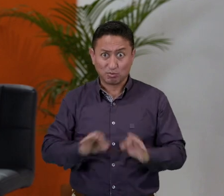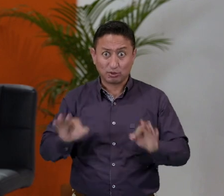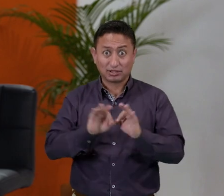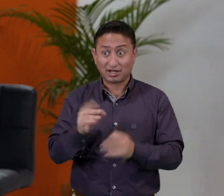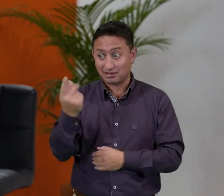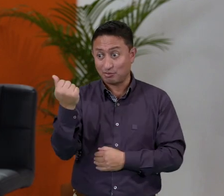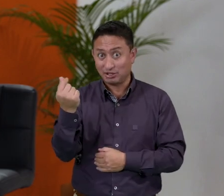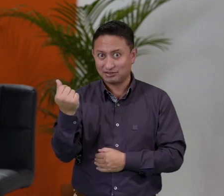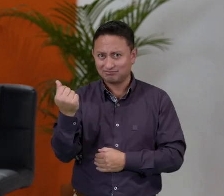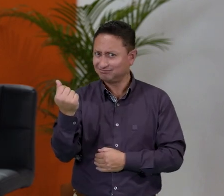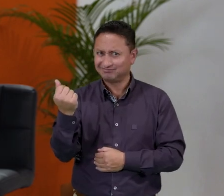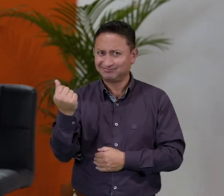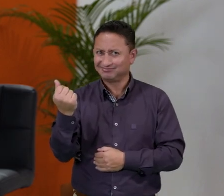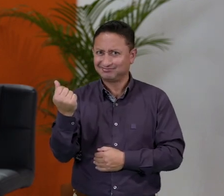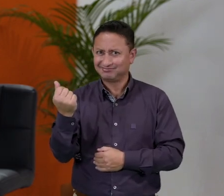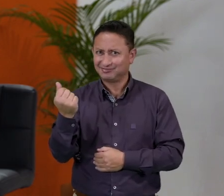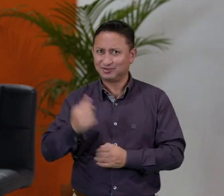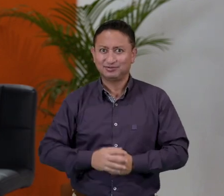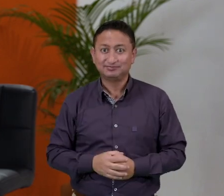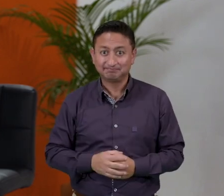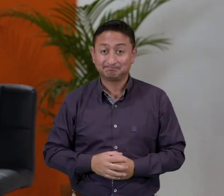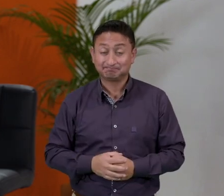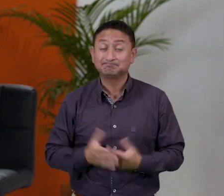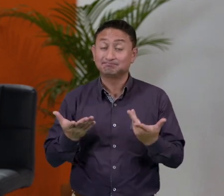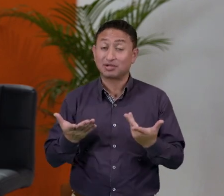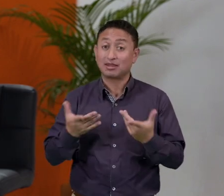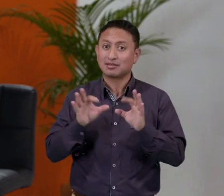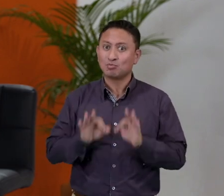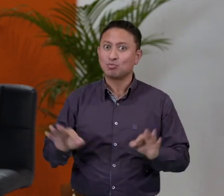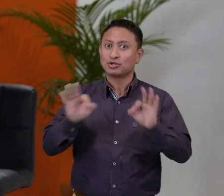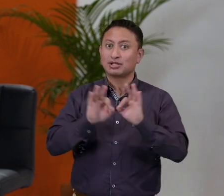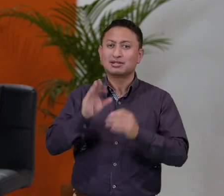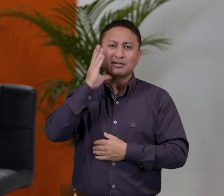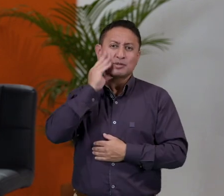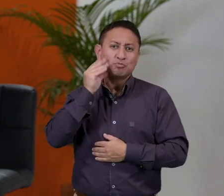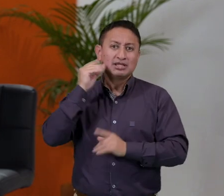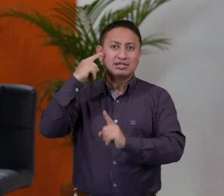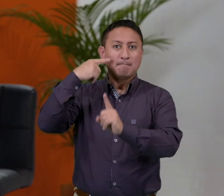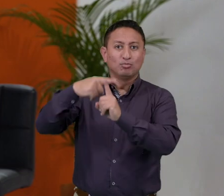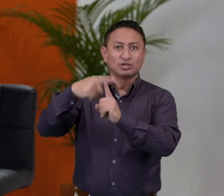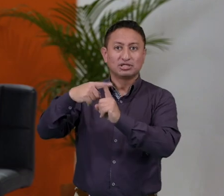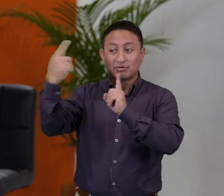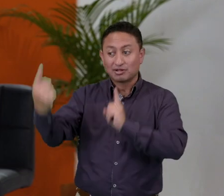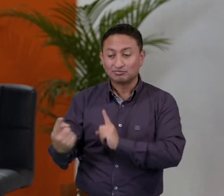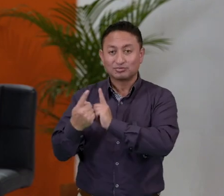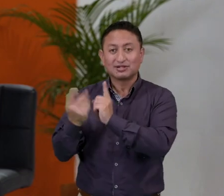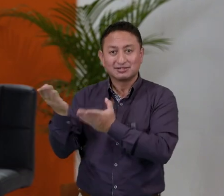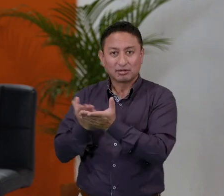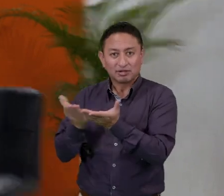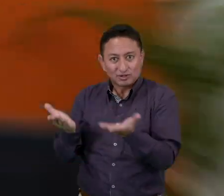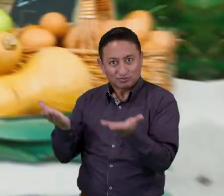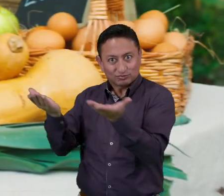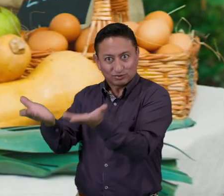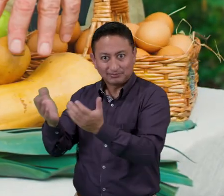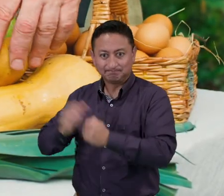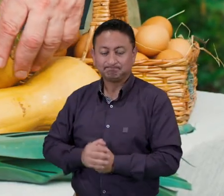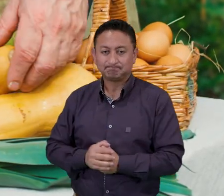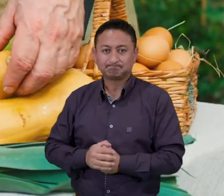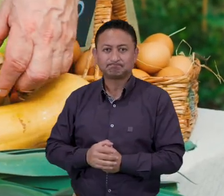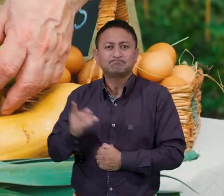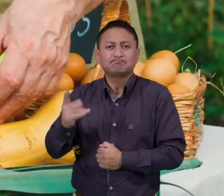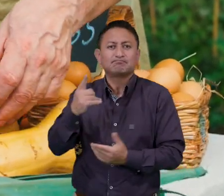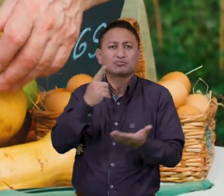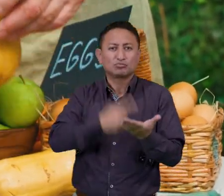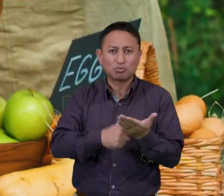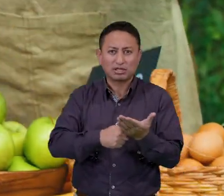no siempre es lo que determina la compra, sino la experiencia positiva en el servicio ofrecido. Según